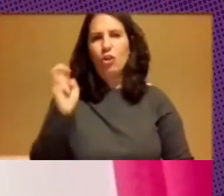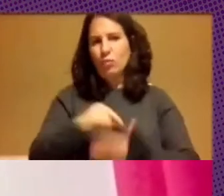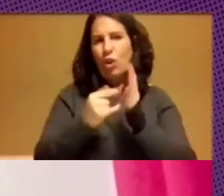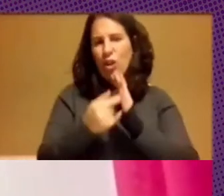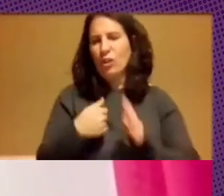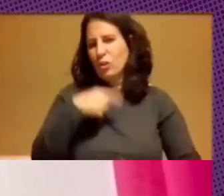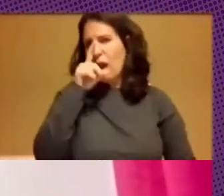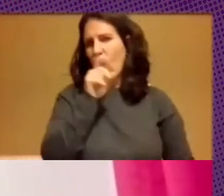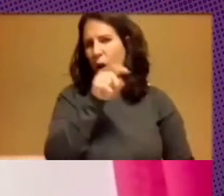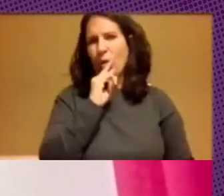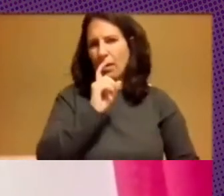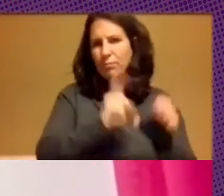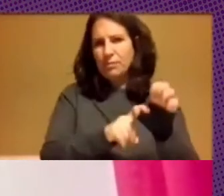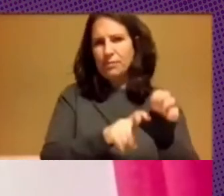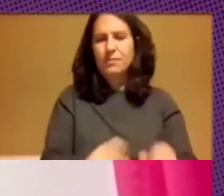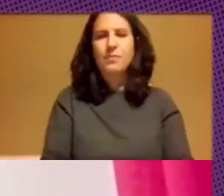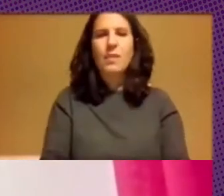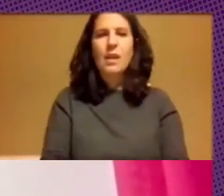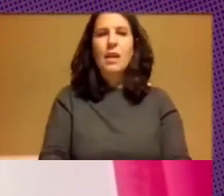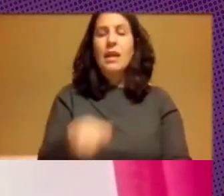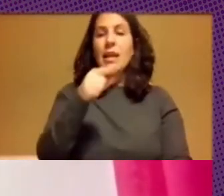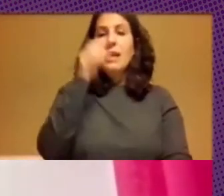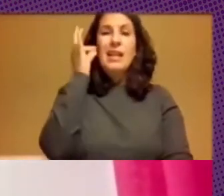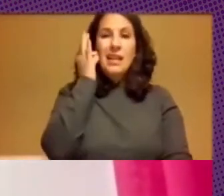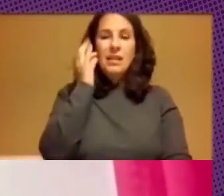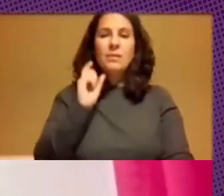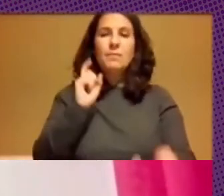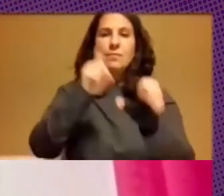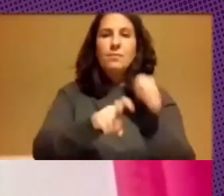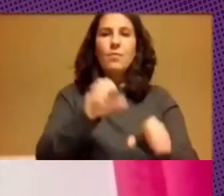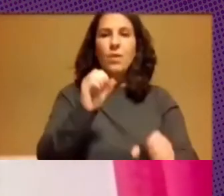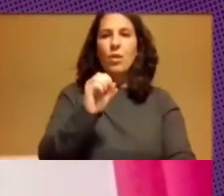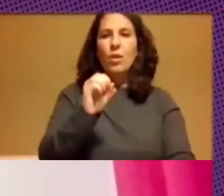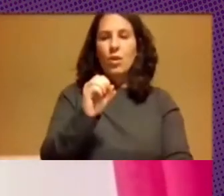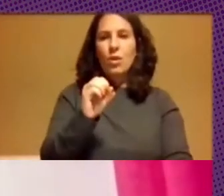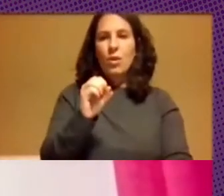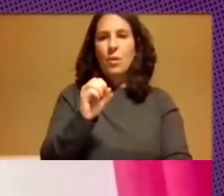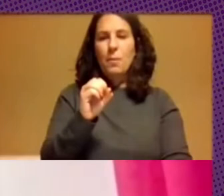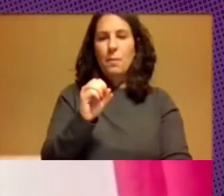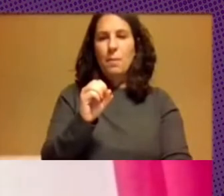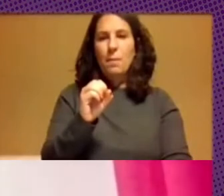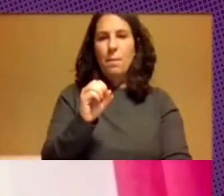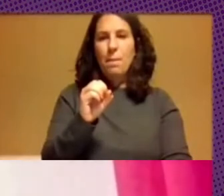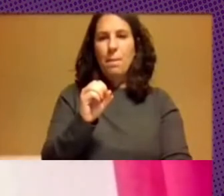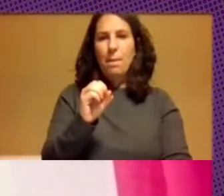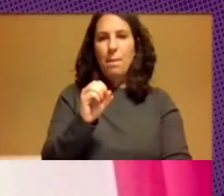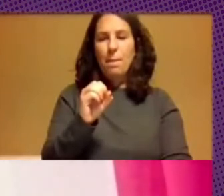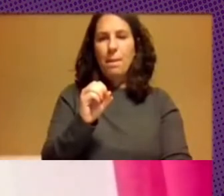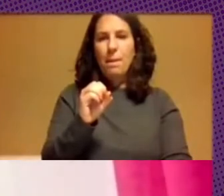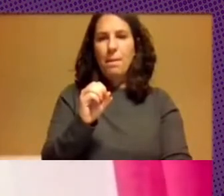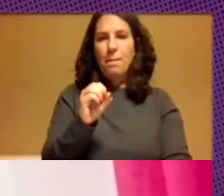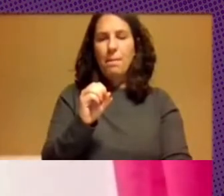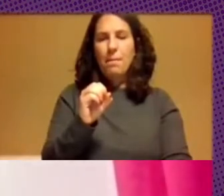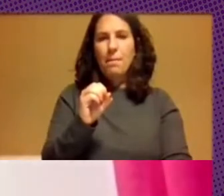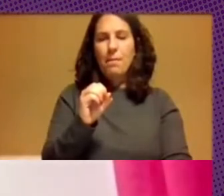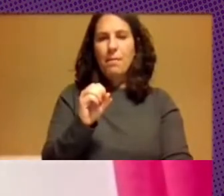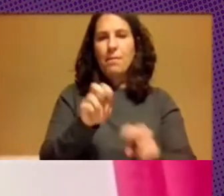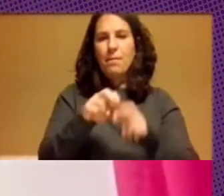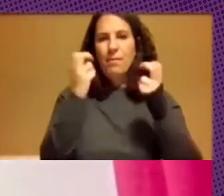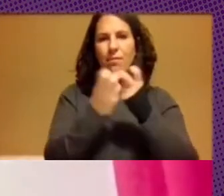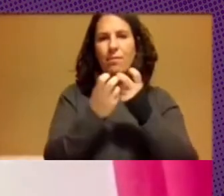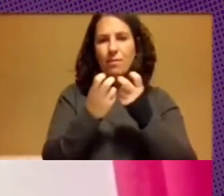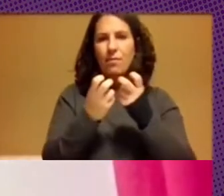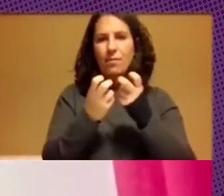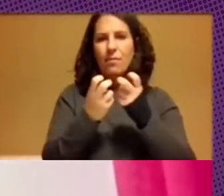estado. Virginia es miembro del Open Education Advisory Board del Open